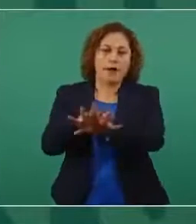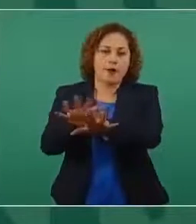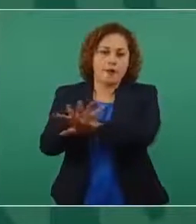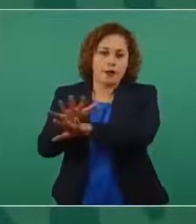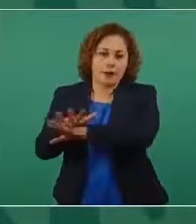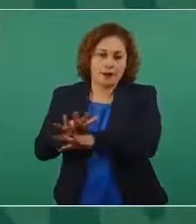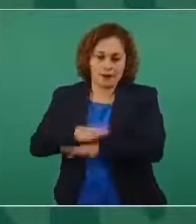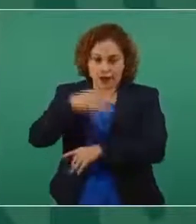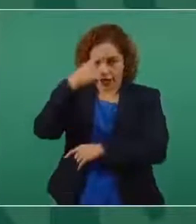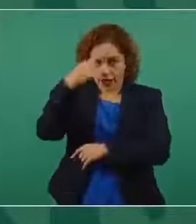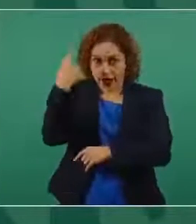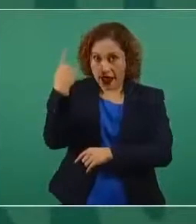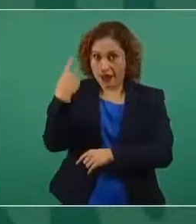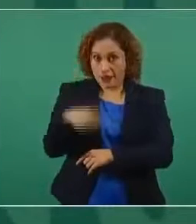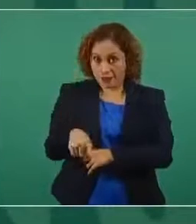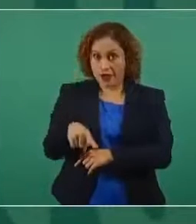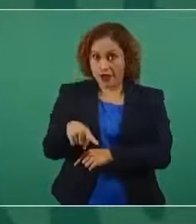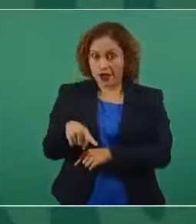renovar